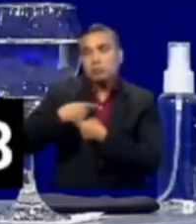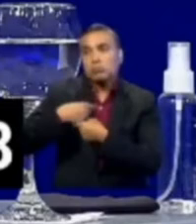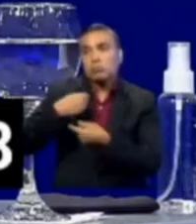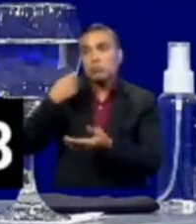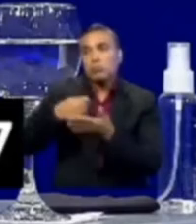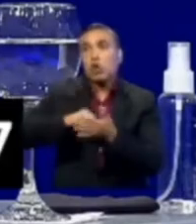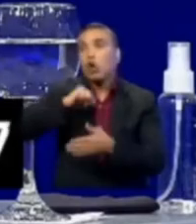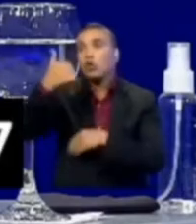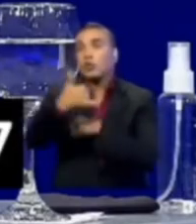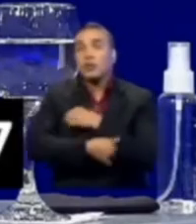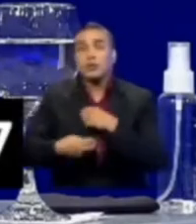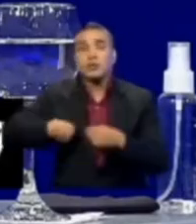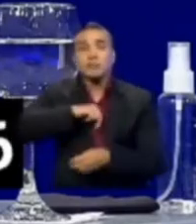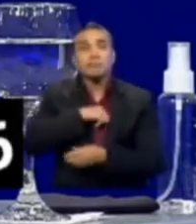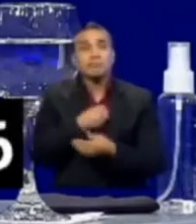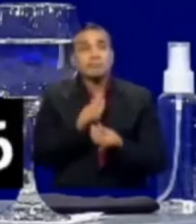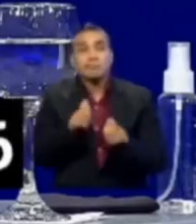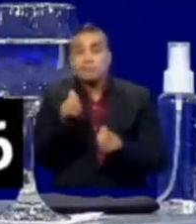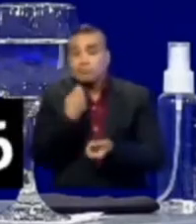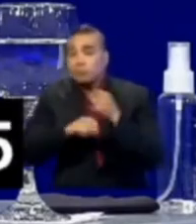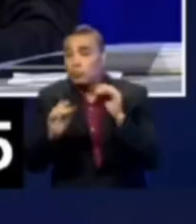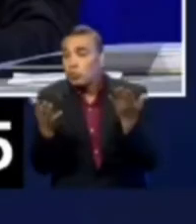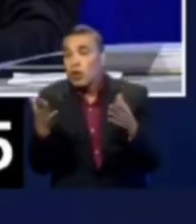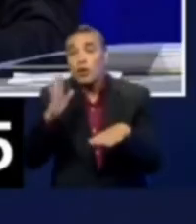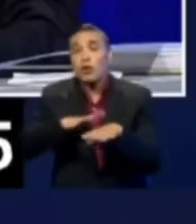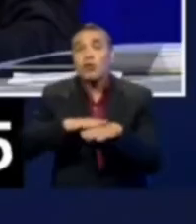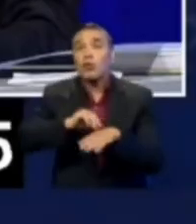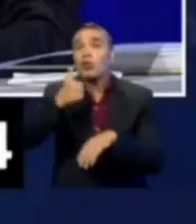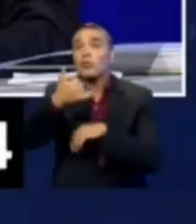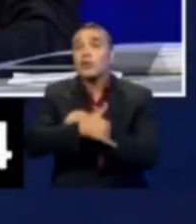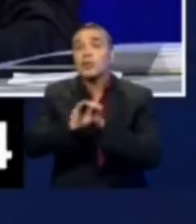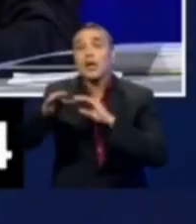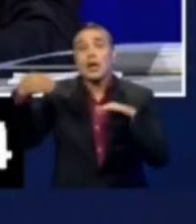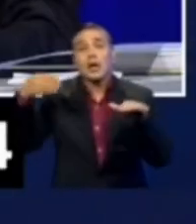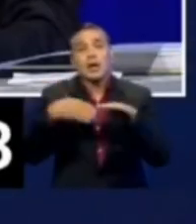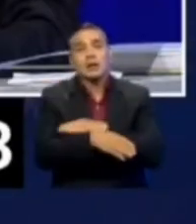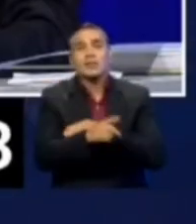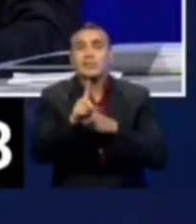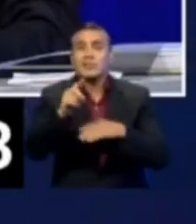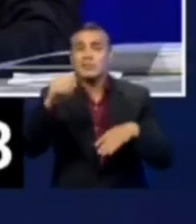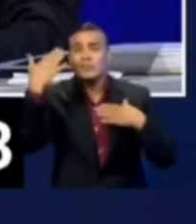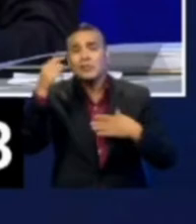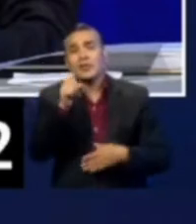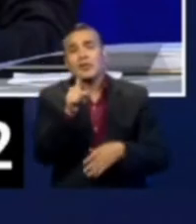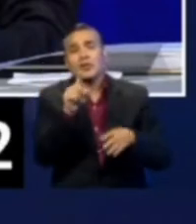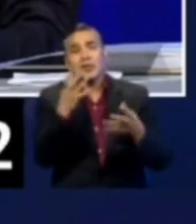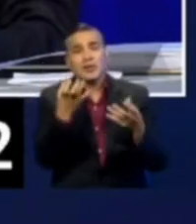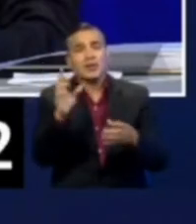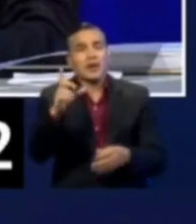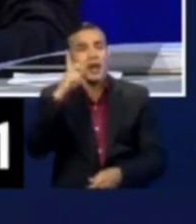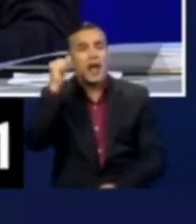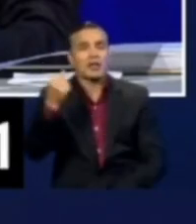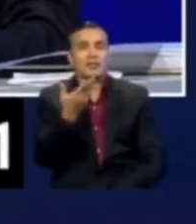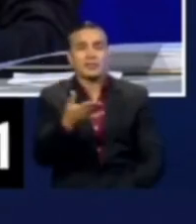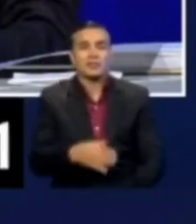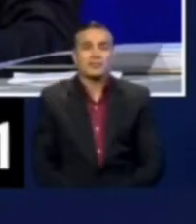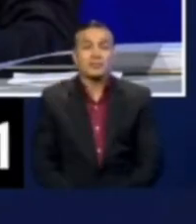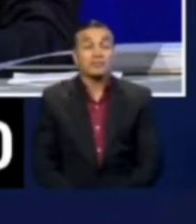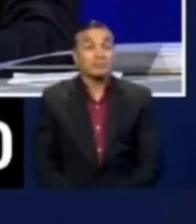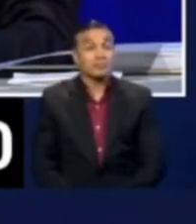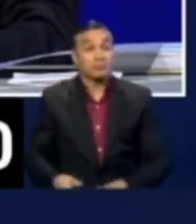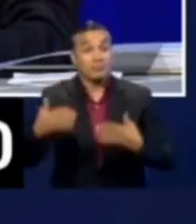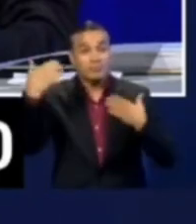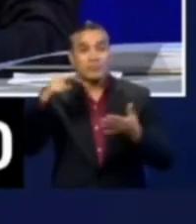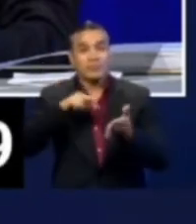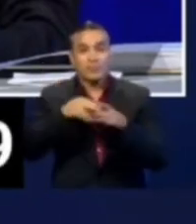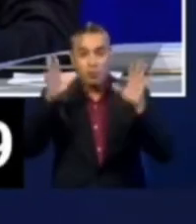importación de alimentos que quieren llegar de otros lados. Esa es la política que quiere impulsar el señor Lazo. Una política